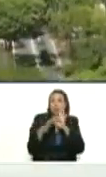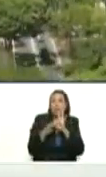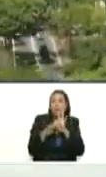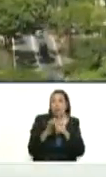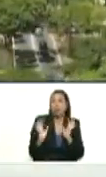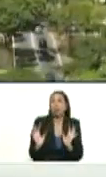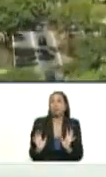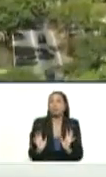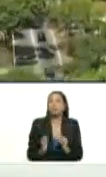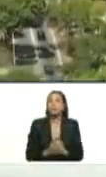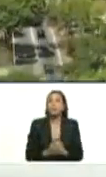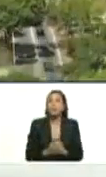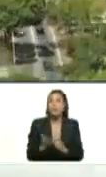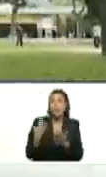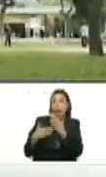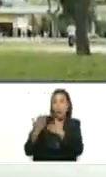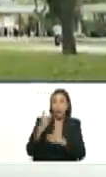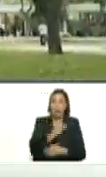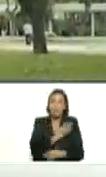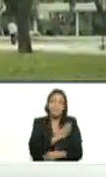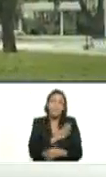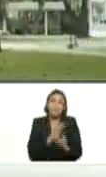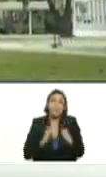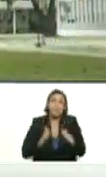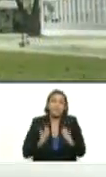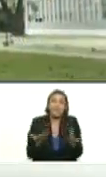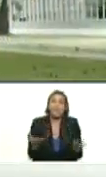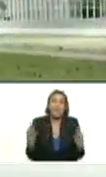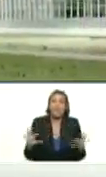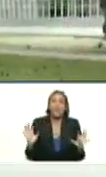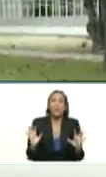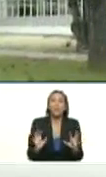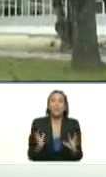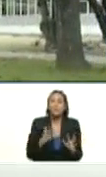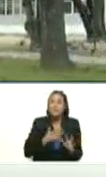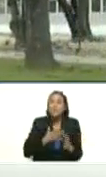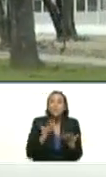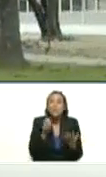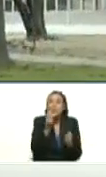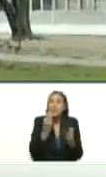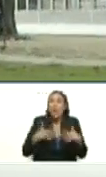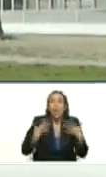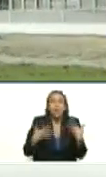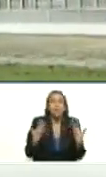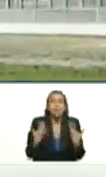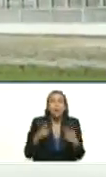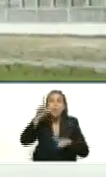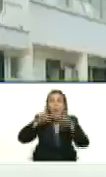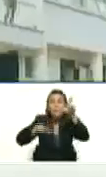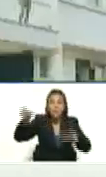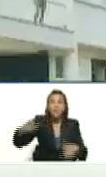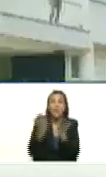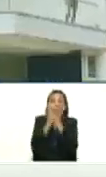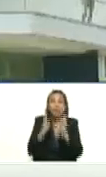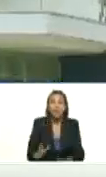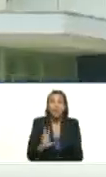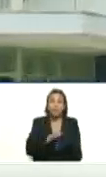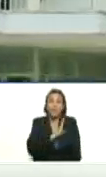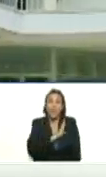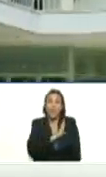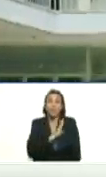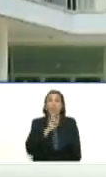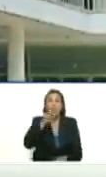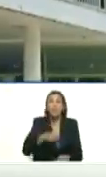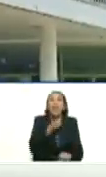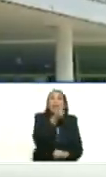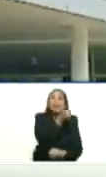a la vida de la UCB y me da mucha alegría por los usbistas egresados